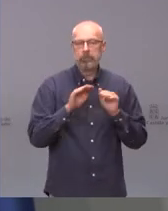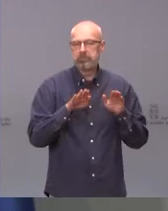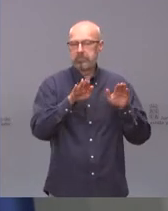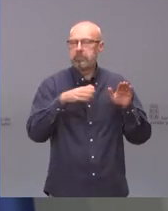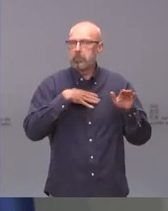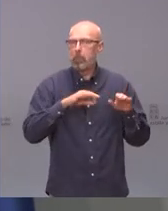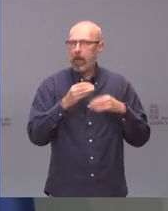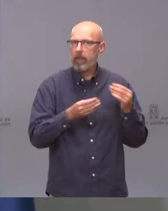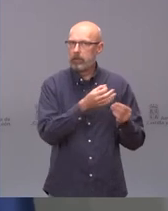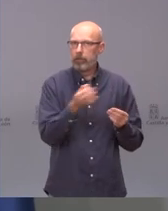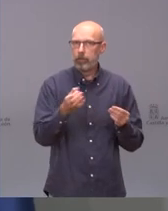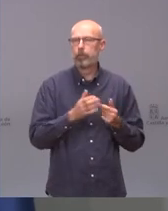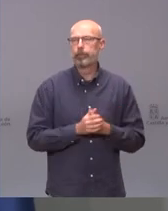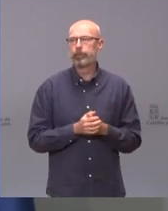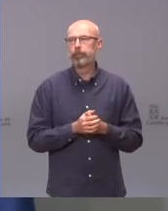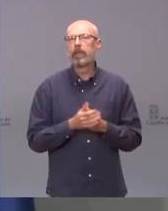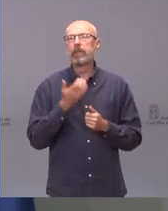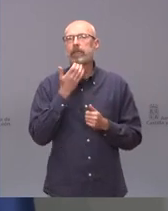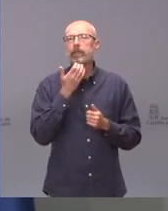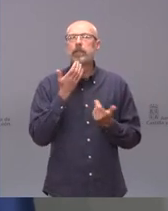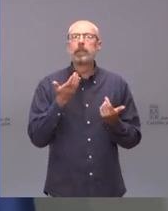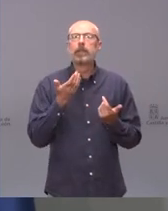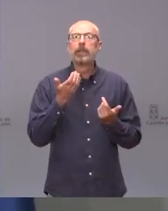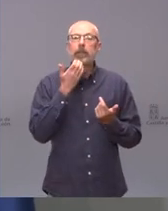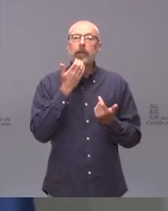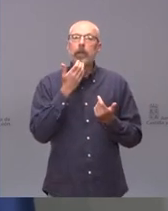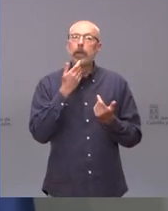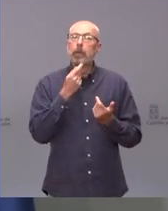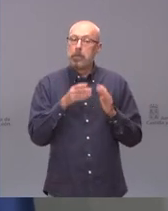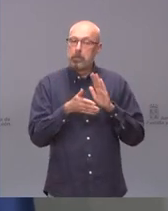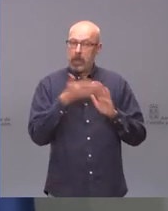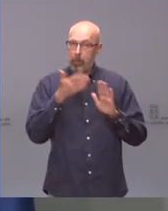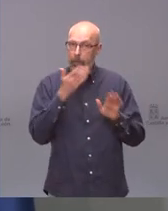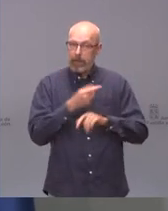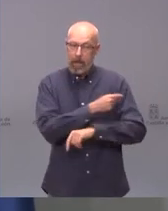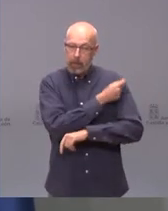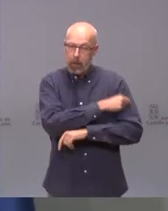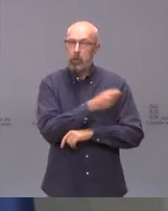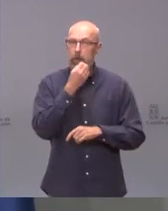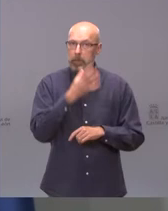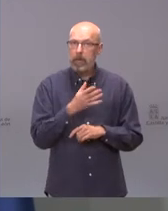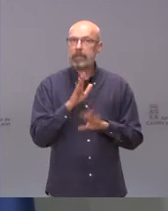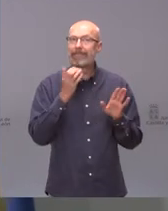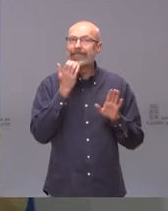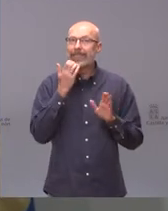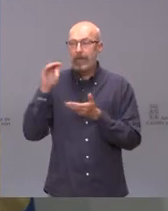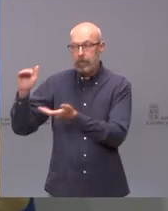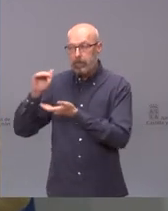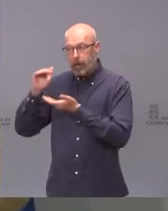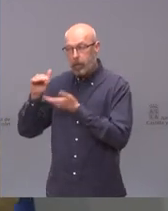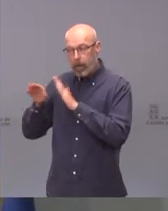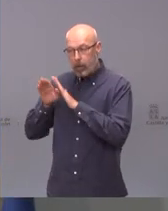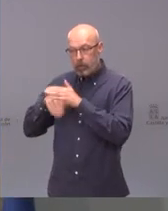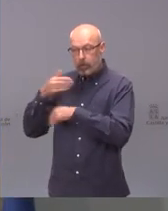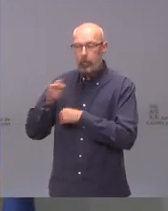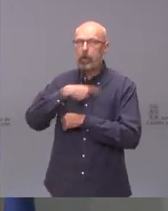lo cual no podemos afirmar. Pero hay decir que el ritmo es bueno y que si se mantuviese podríamos tener ese nivel